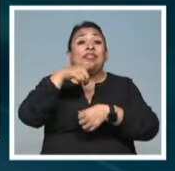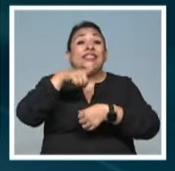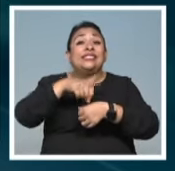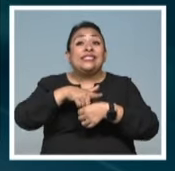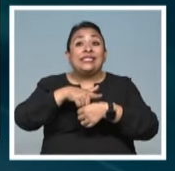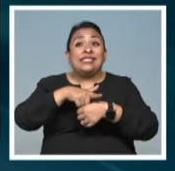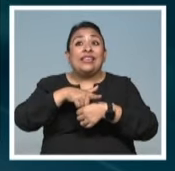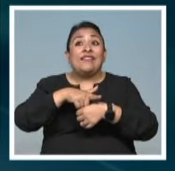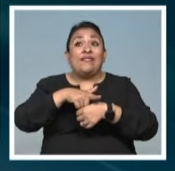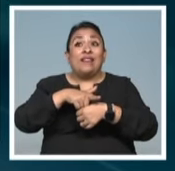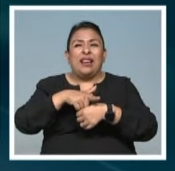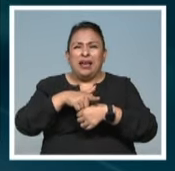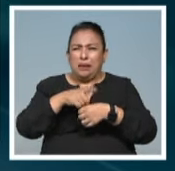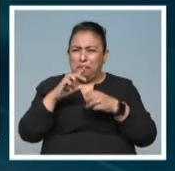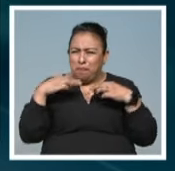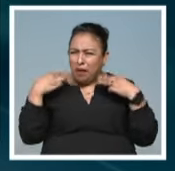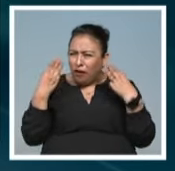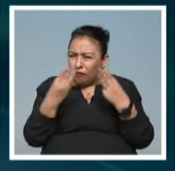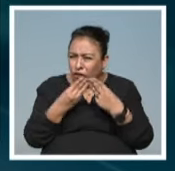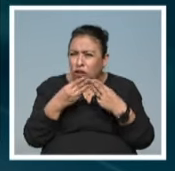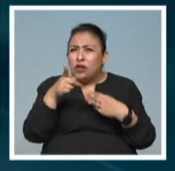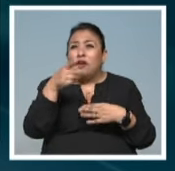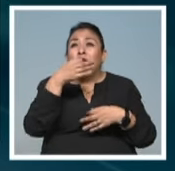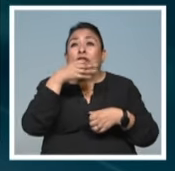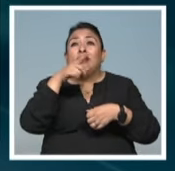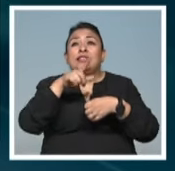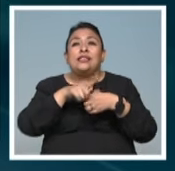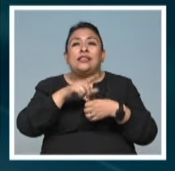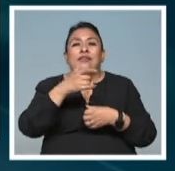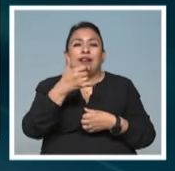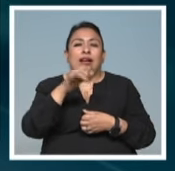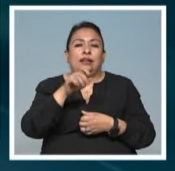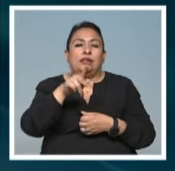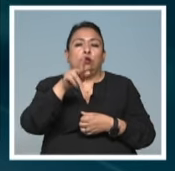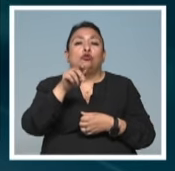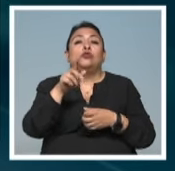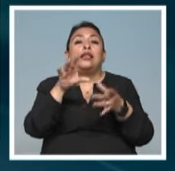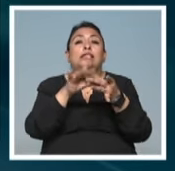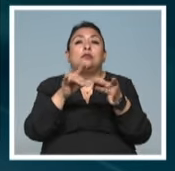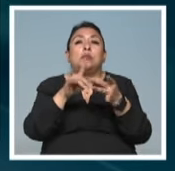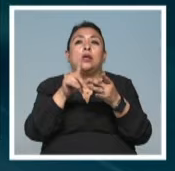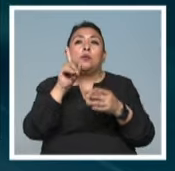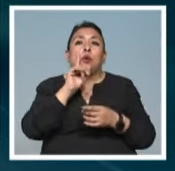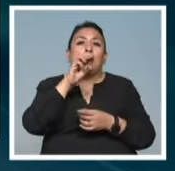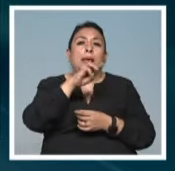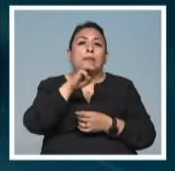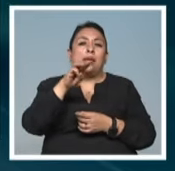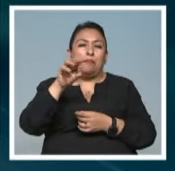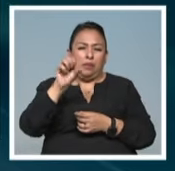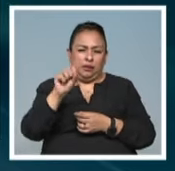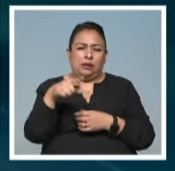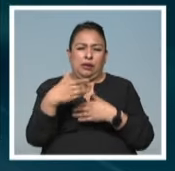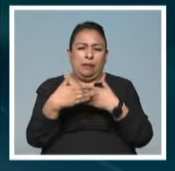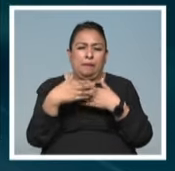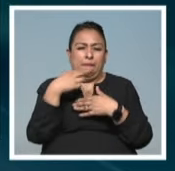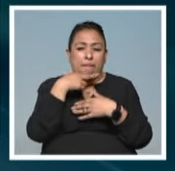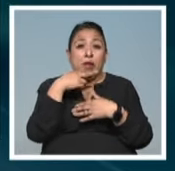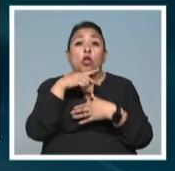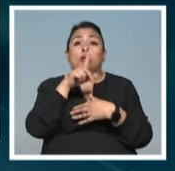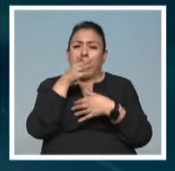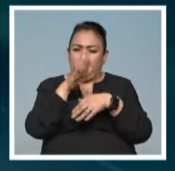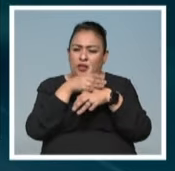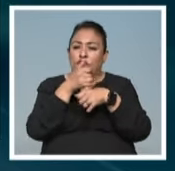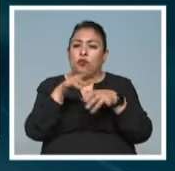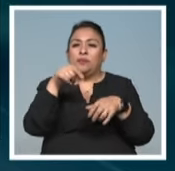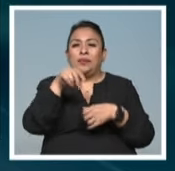de mafiosos. El festival de la Yakuza nos va a platicar Miri Murasaki en un ratito y mucha más información,